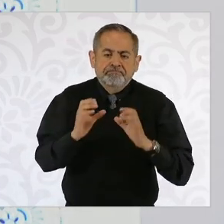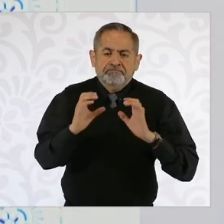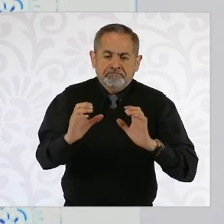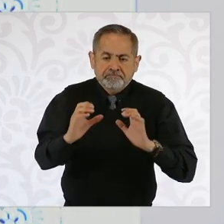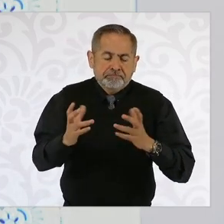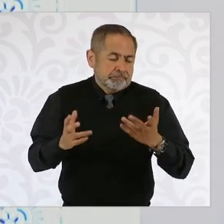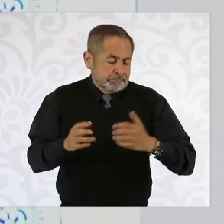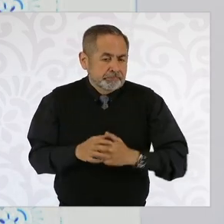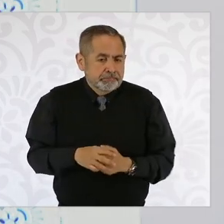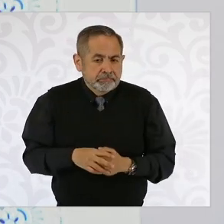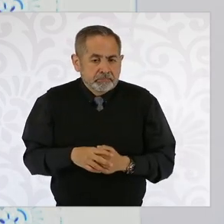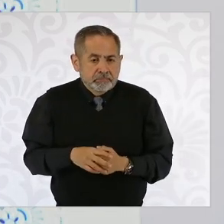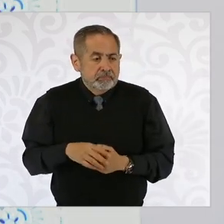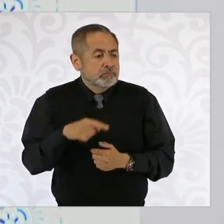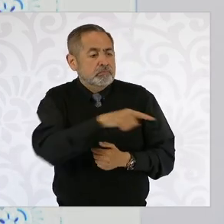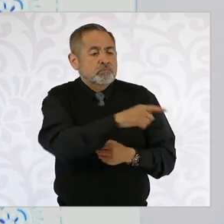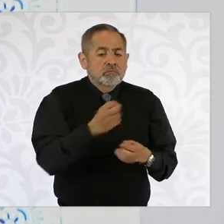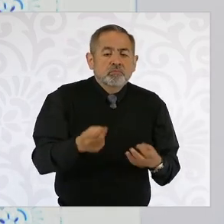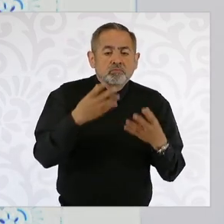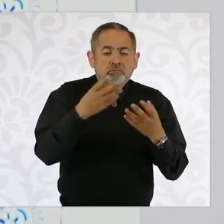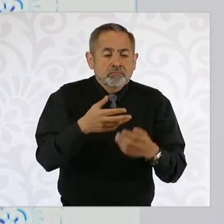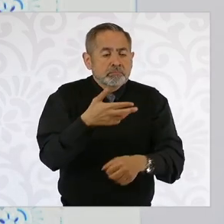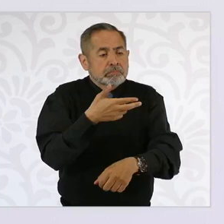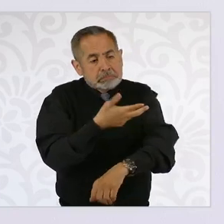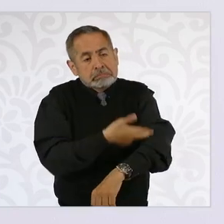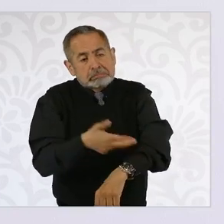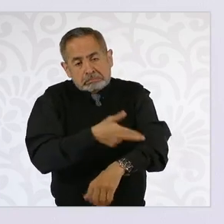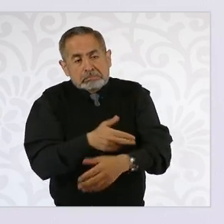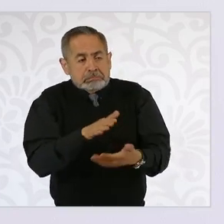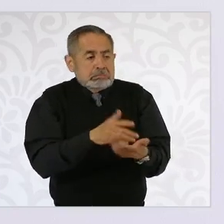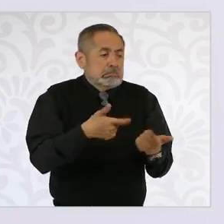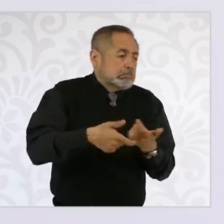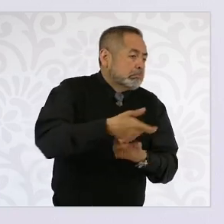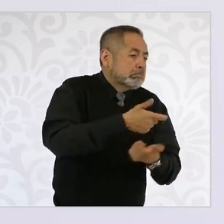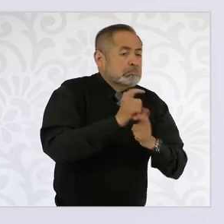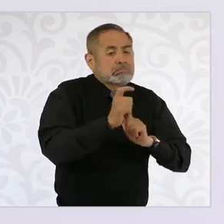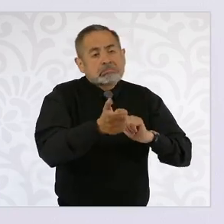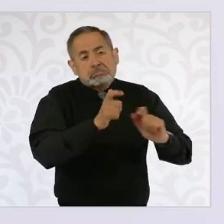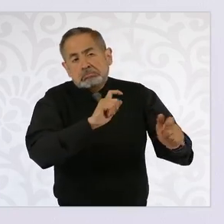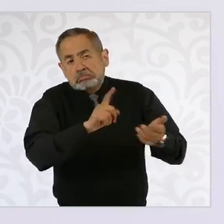¿Cuánto se va la burocracia universitaria? ¿Cuánto se va